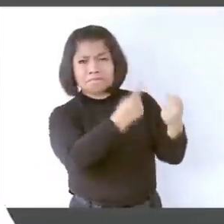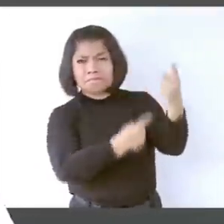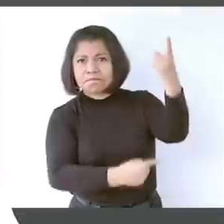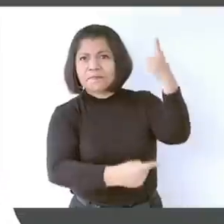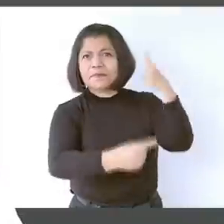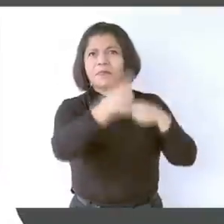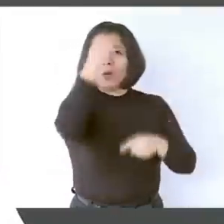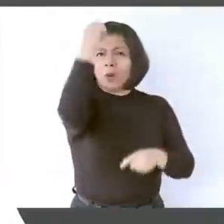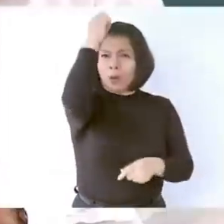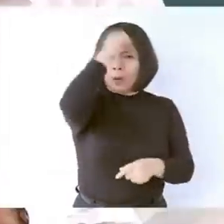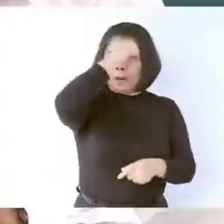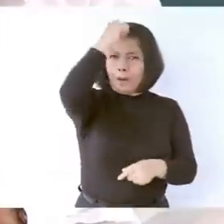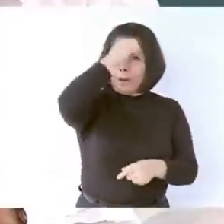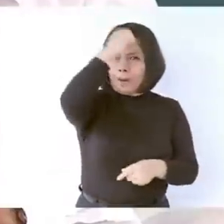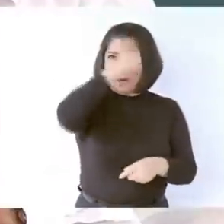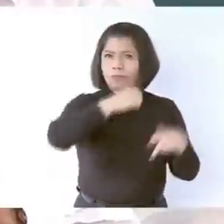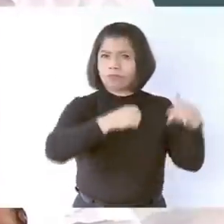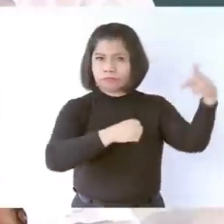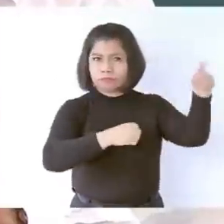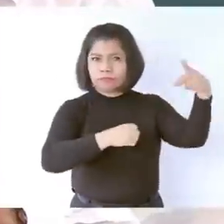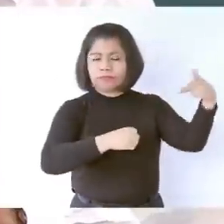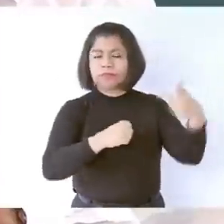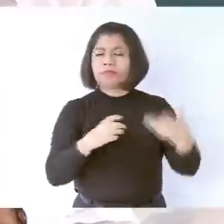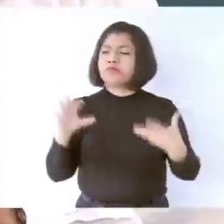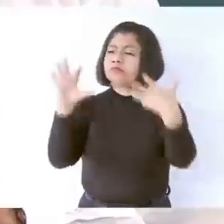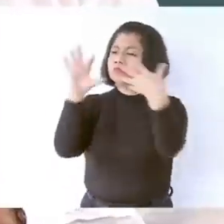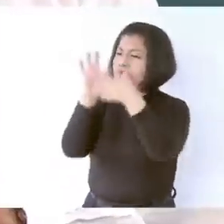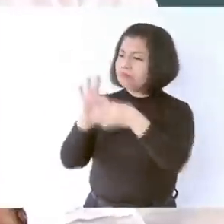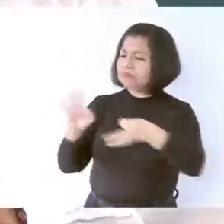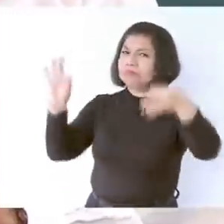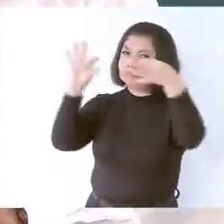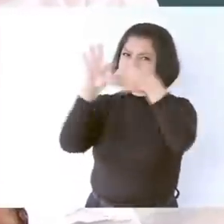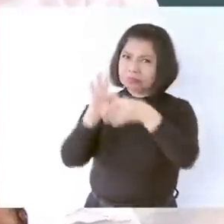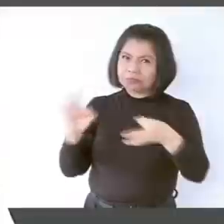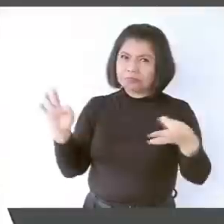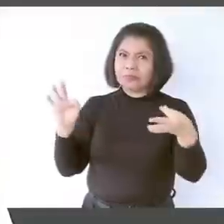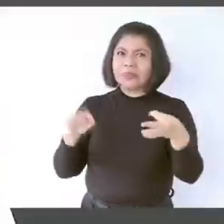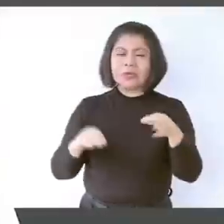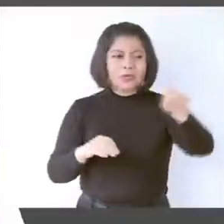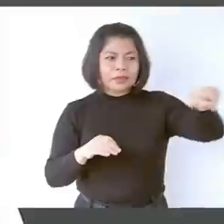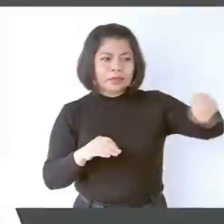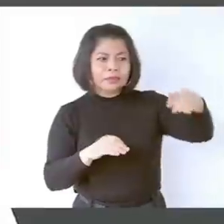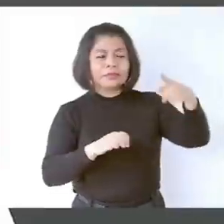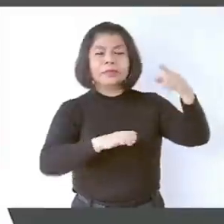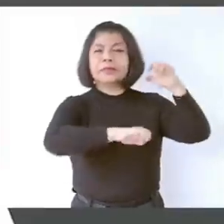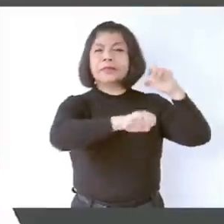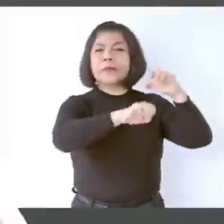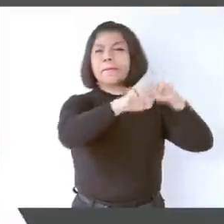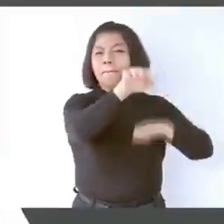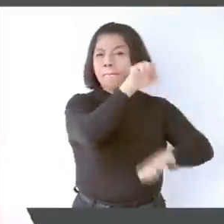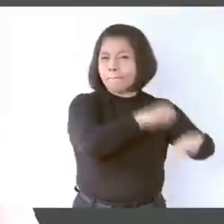empresarios del turismo, trabajadores,